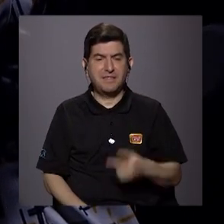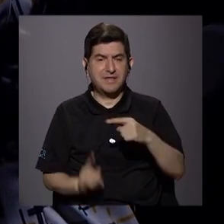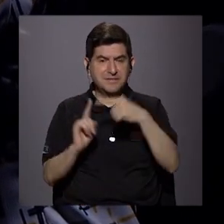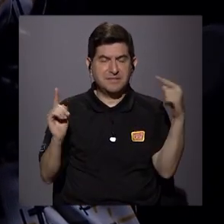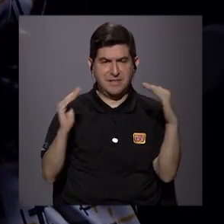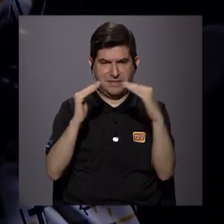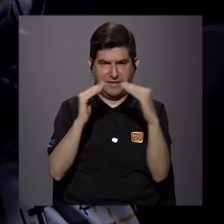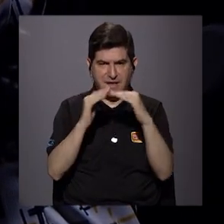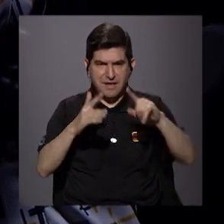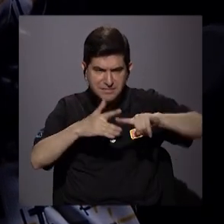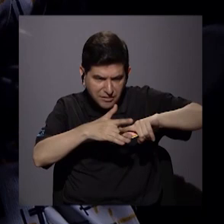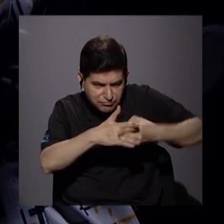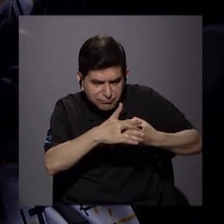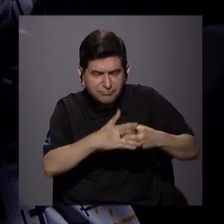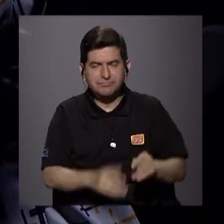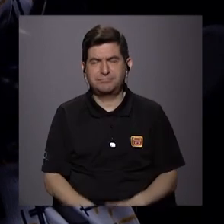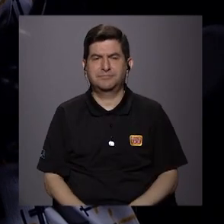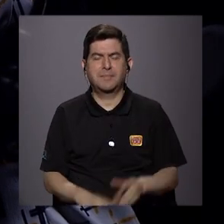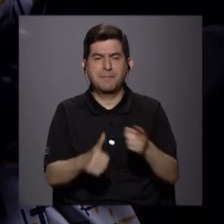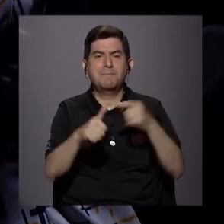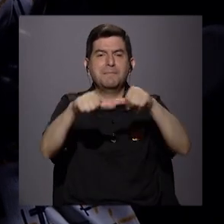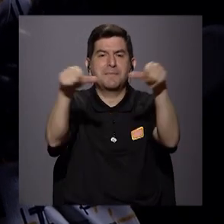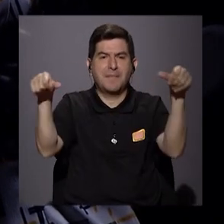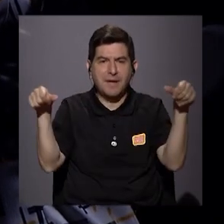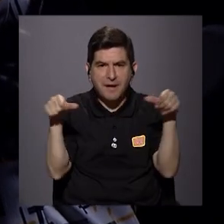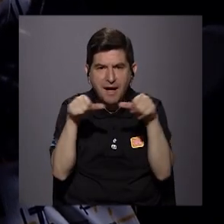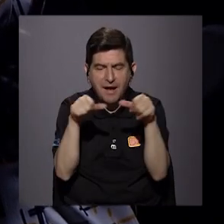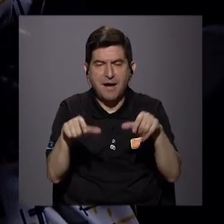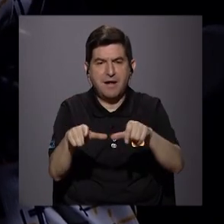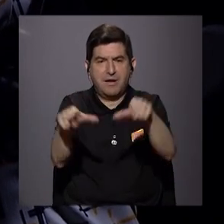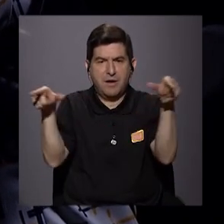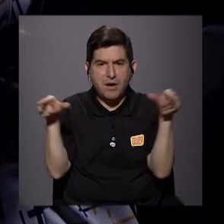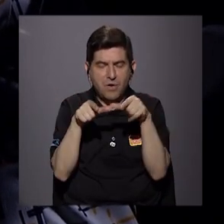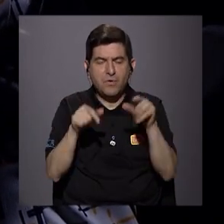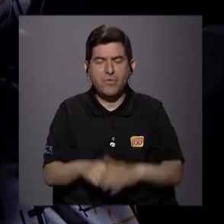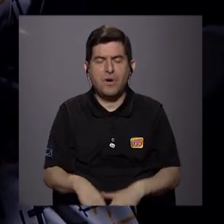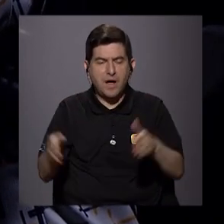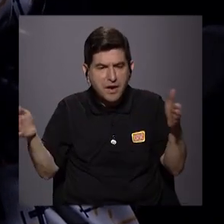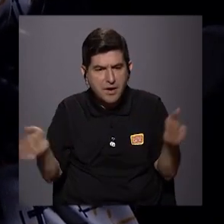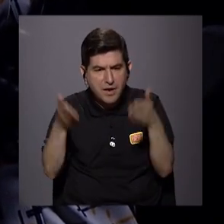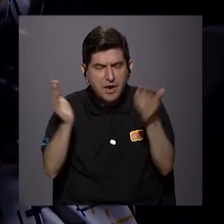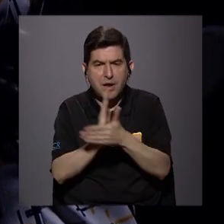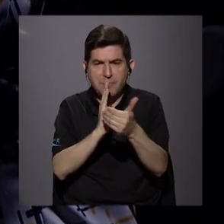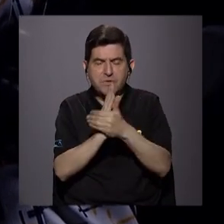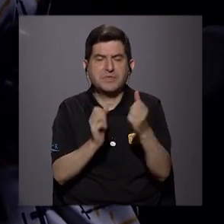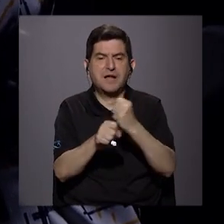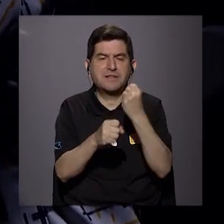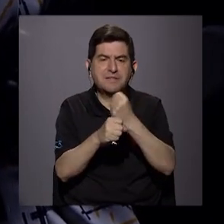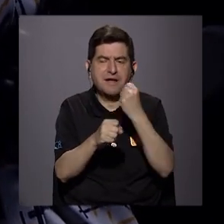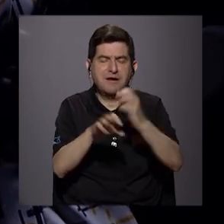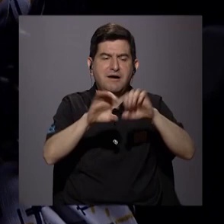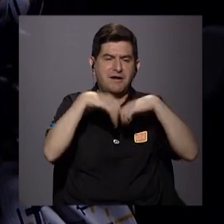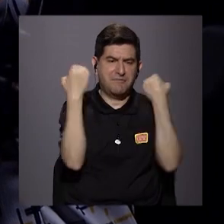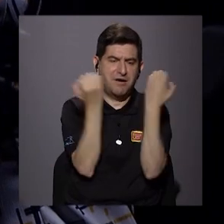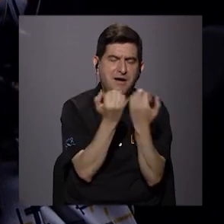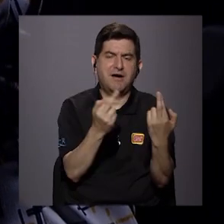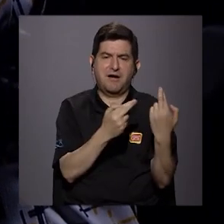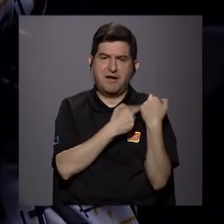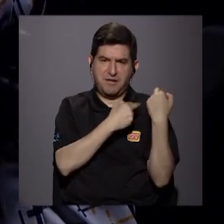hogares que tenemos que impulsarlas, ¿verdad? El primer área o el primer lugar donde se impulsan esas habilidades, el trabajo en equipo, la